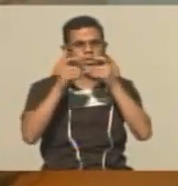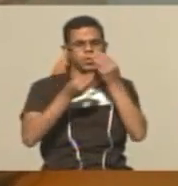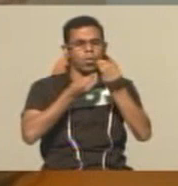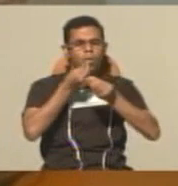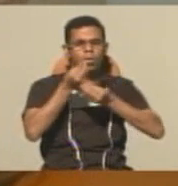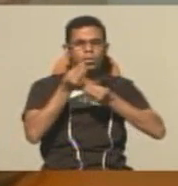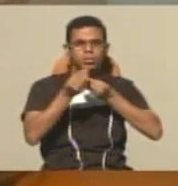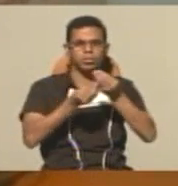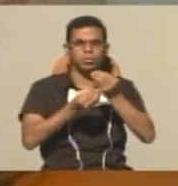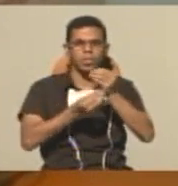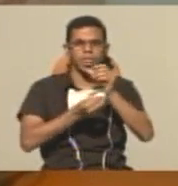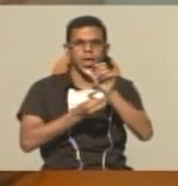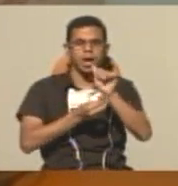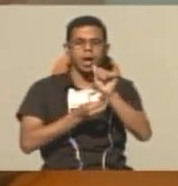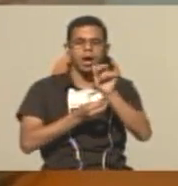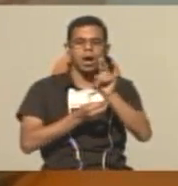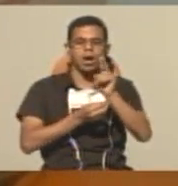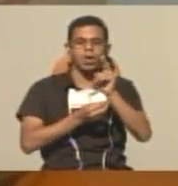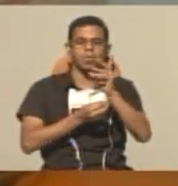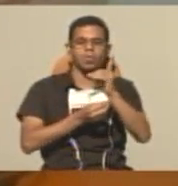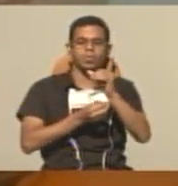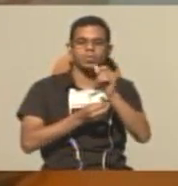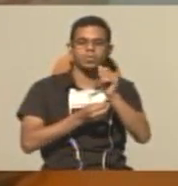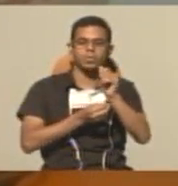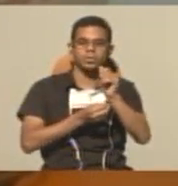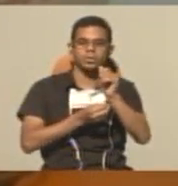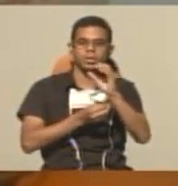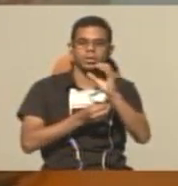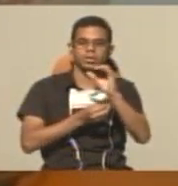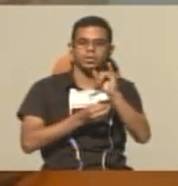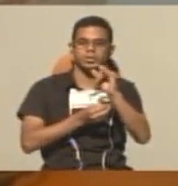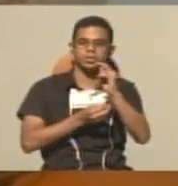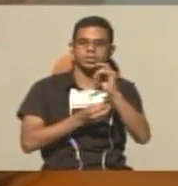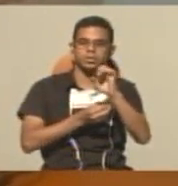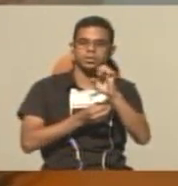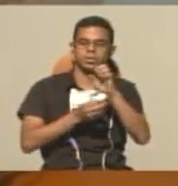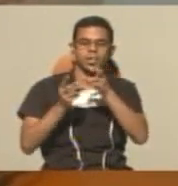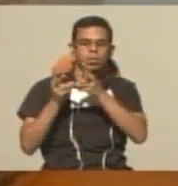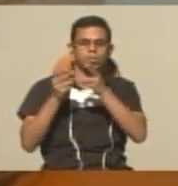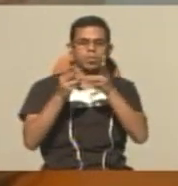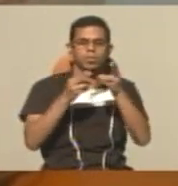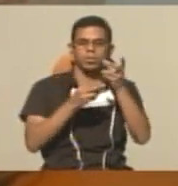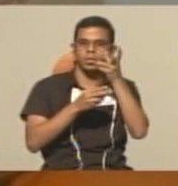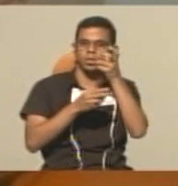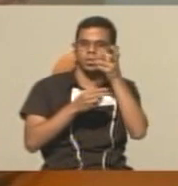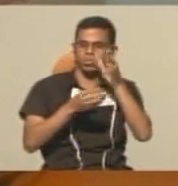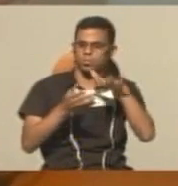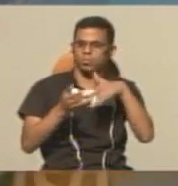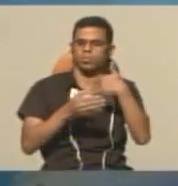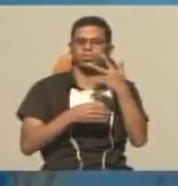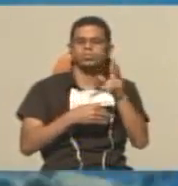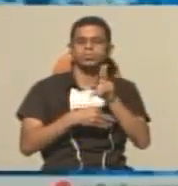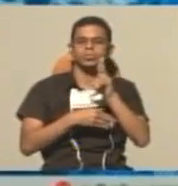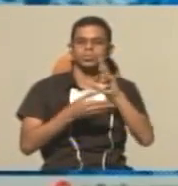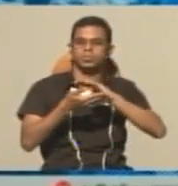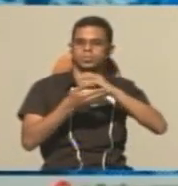utilizar Audacity, un editor de audio que podemos utilizar en la canaimita.